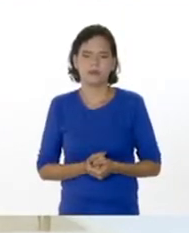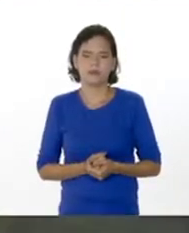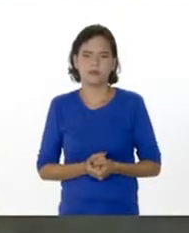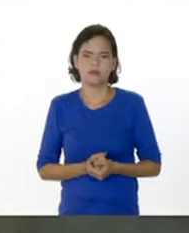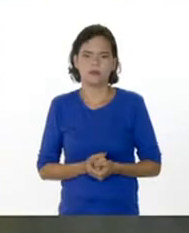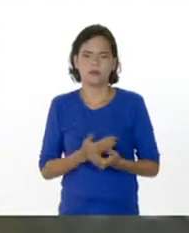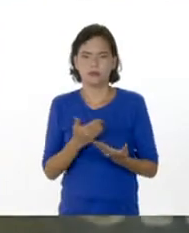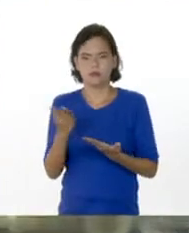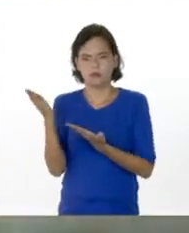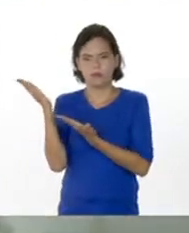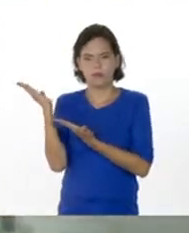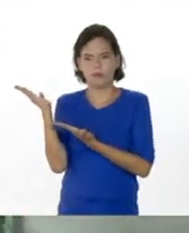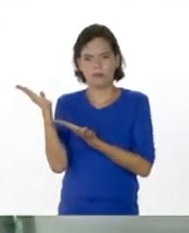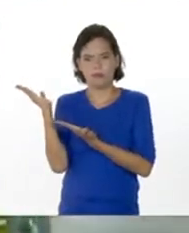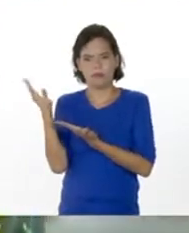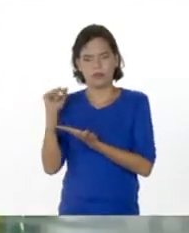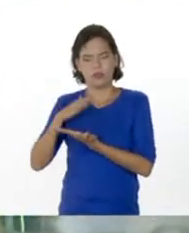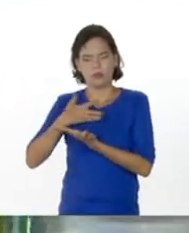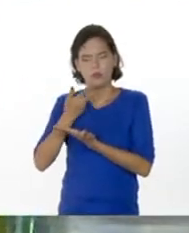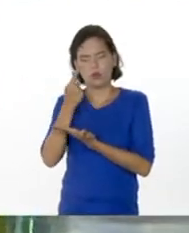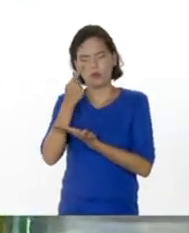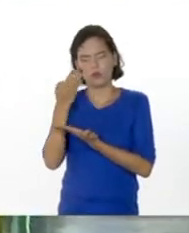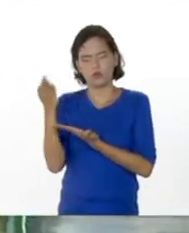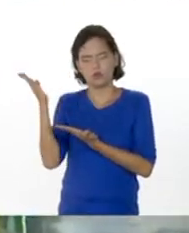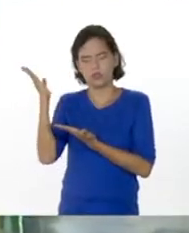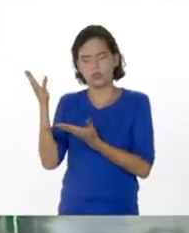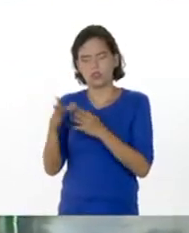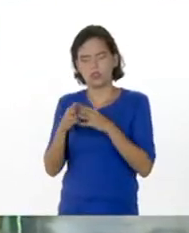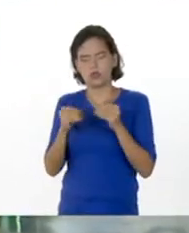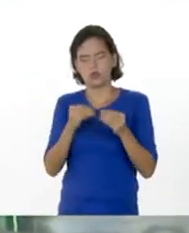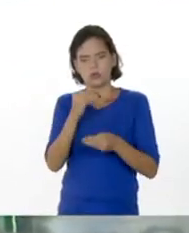potasio, que lo podemos visualizar acá.